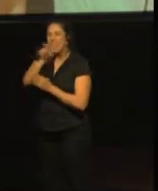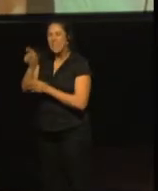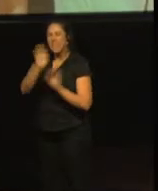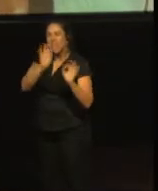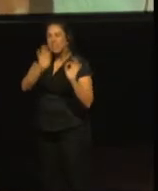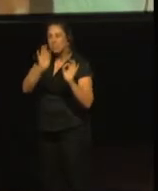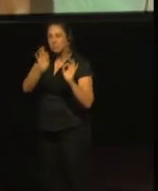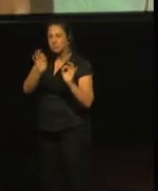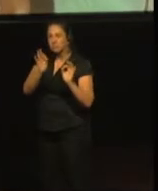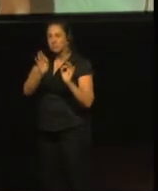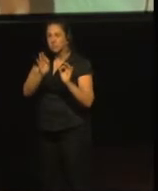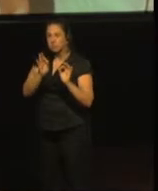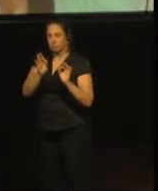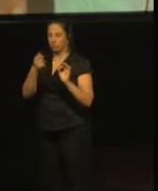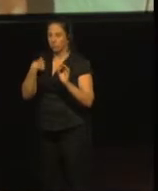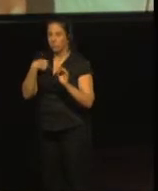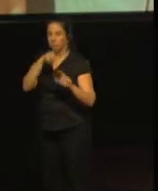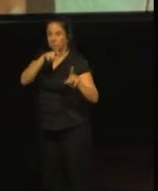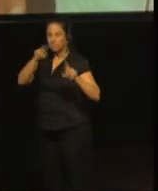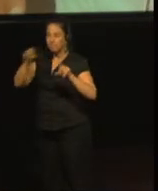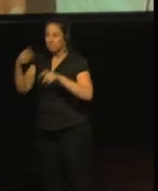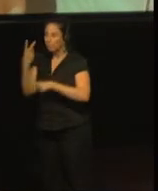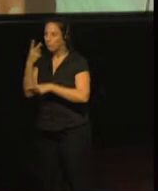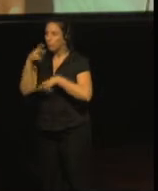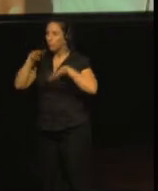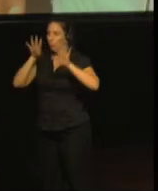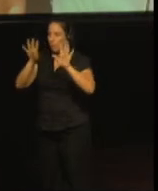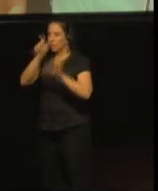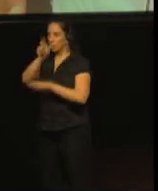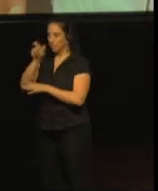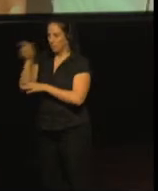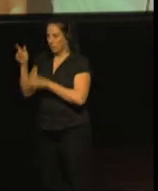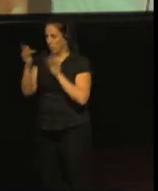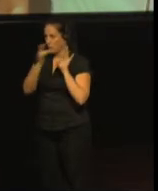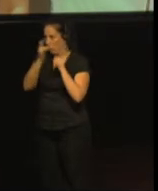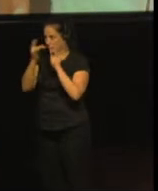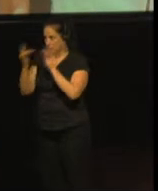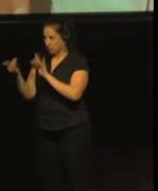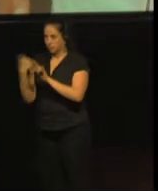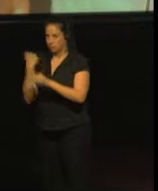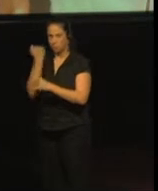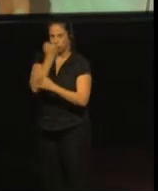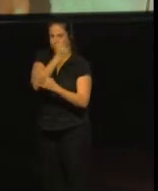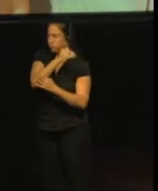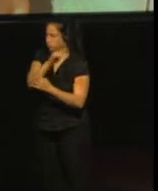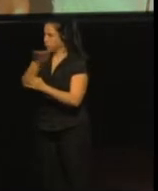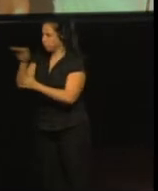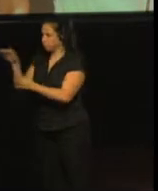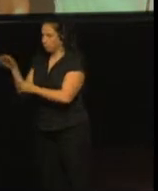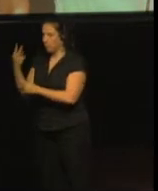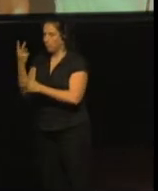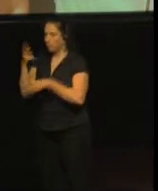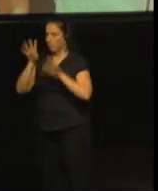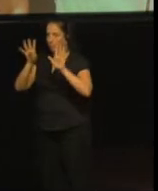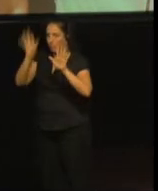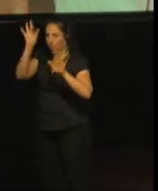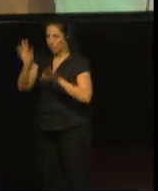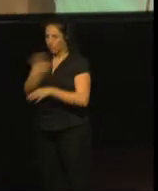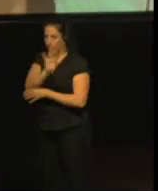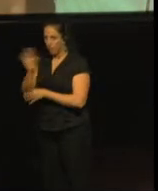a 29 personas de contacto, por lo tanto, ya enviamos 29 cuestionarios y